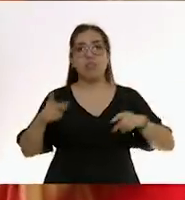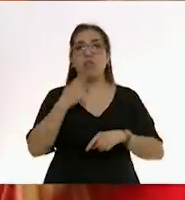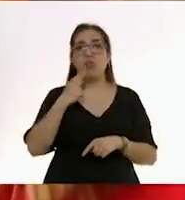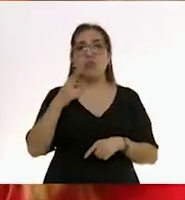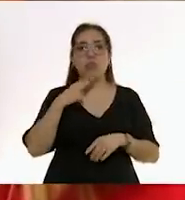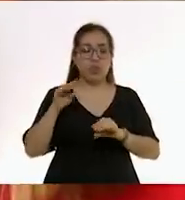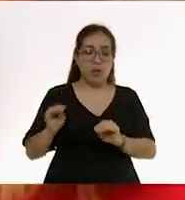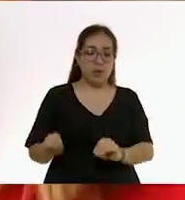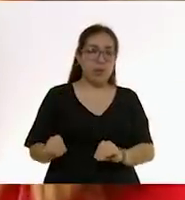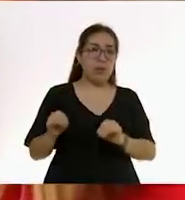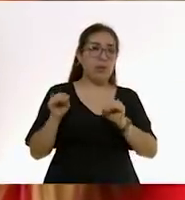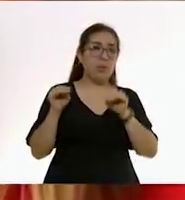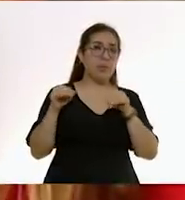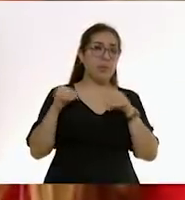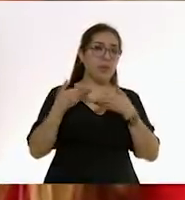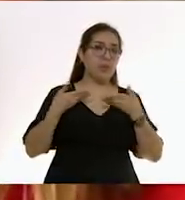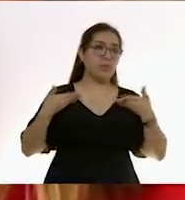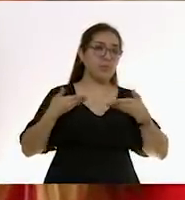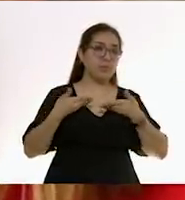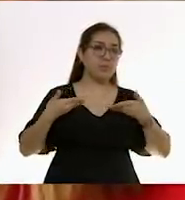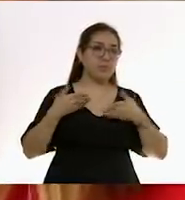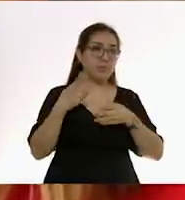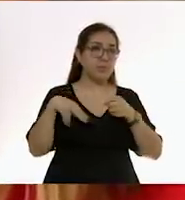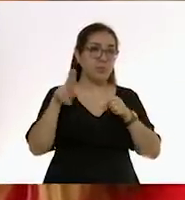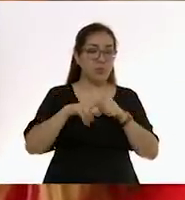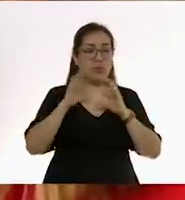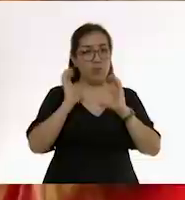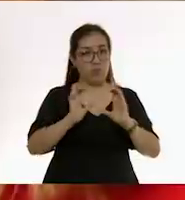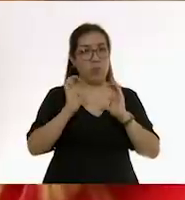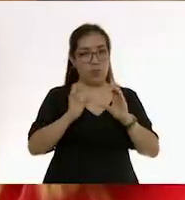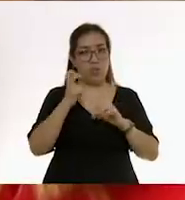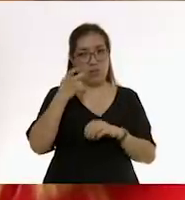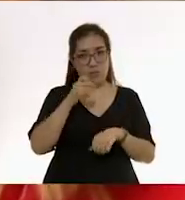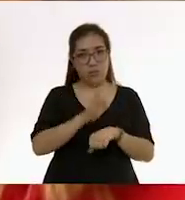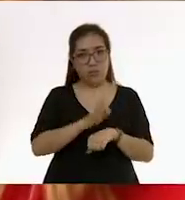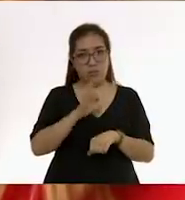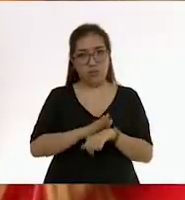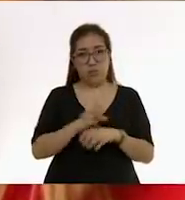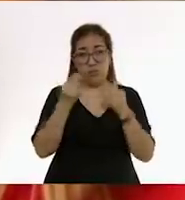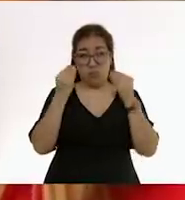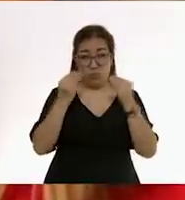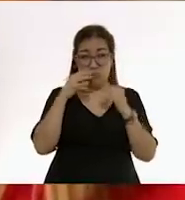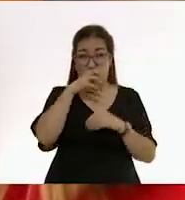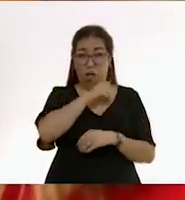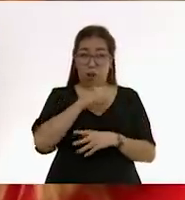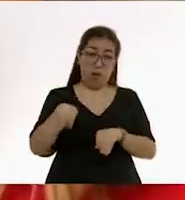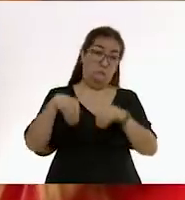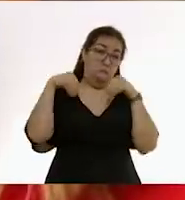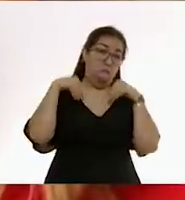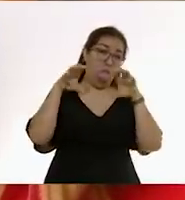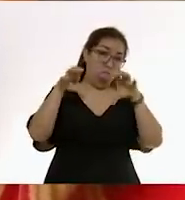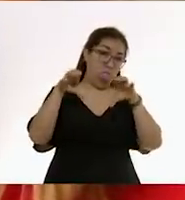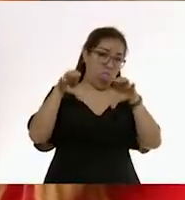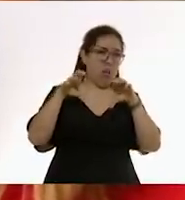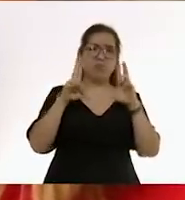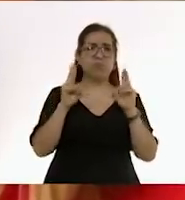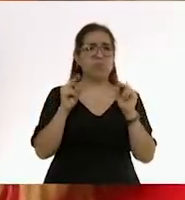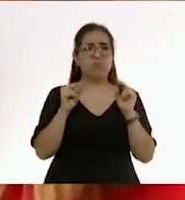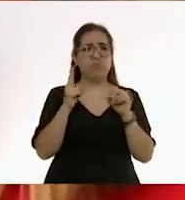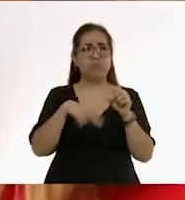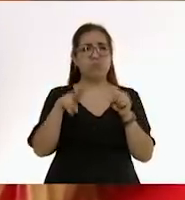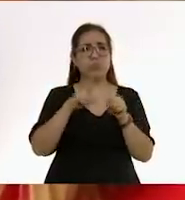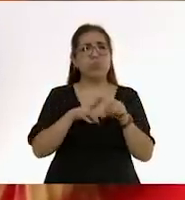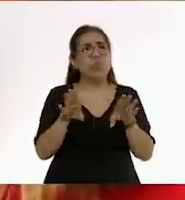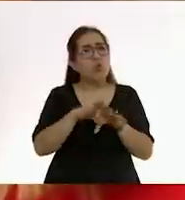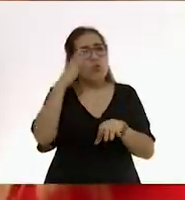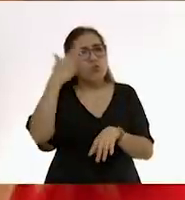Los bebés no necesitan demasiadas capas. Es muy importante, otra de las cosas de seguridad es no sobrecalentarlos. ¿Cómo sabemos si los bebés tienen frío? Y